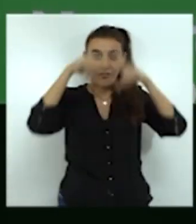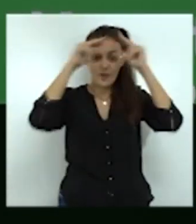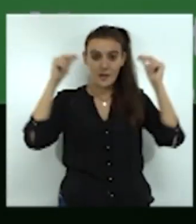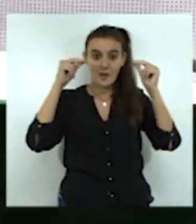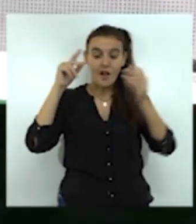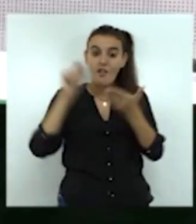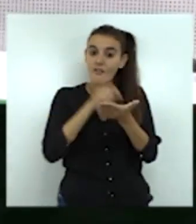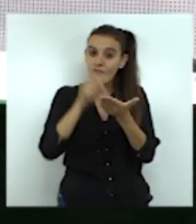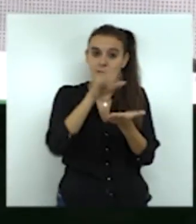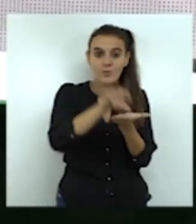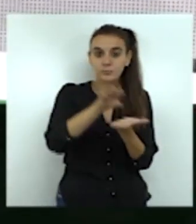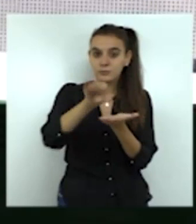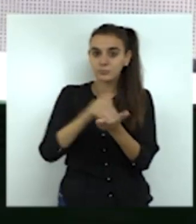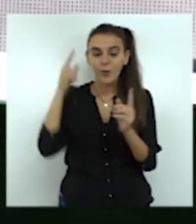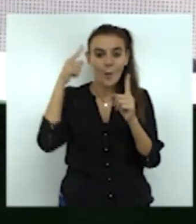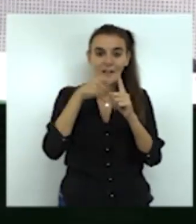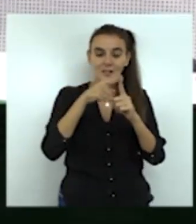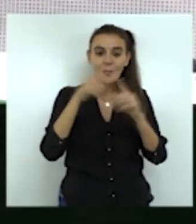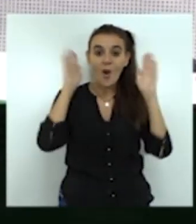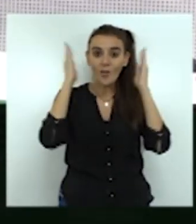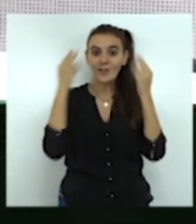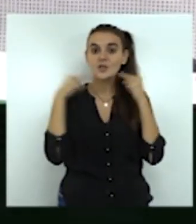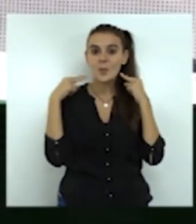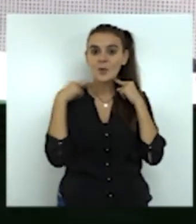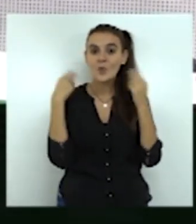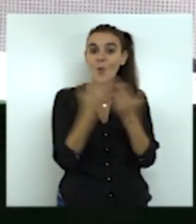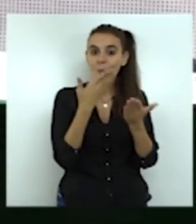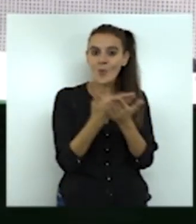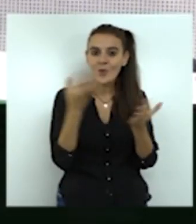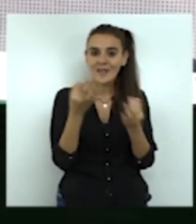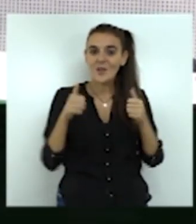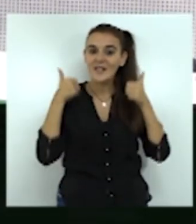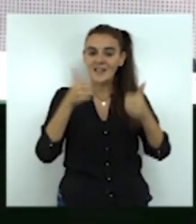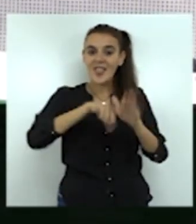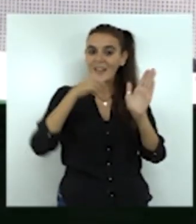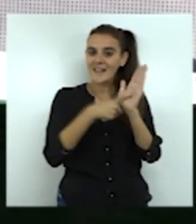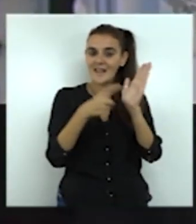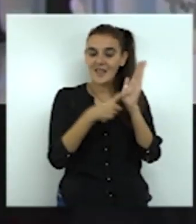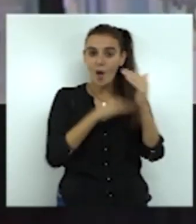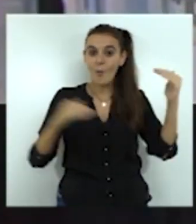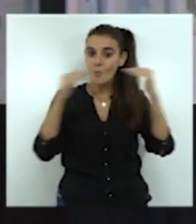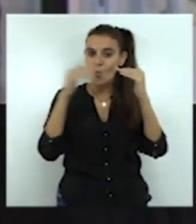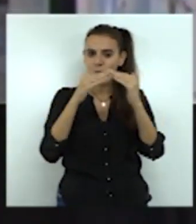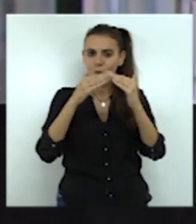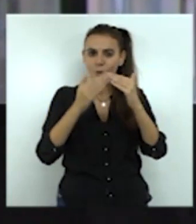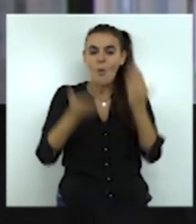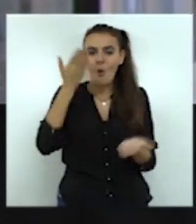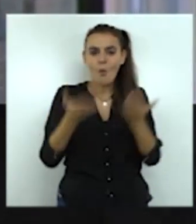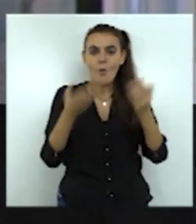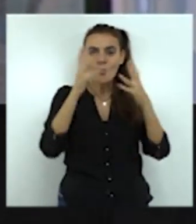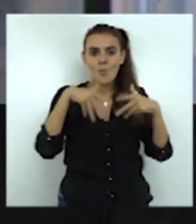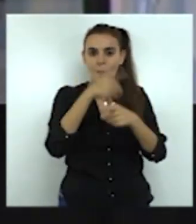en Ceuta para que el Congreso de los Diputados plantee una iniciativa legislativa popular que establezca un número máximo de pacientes por